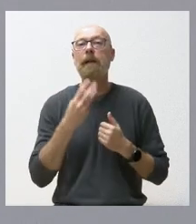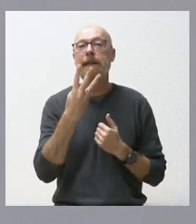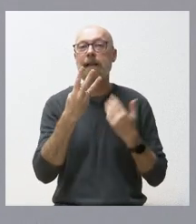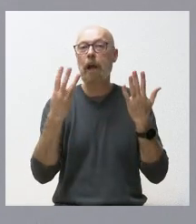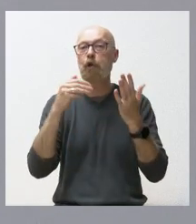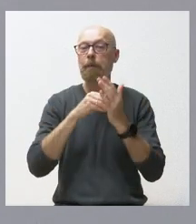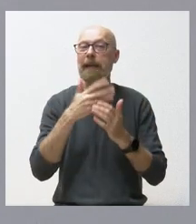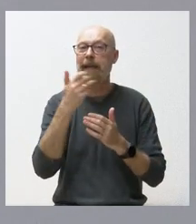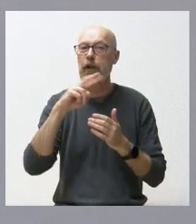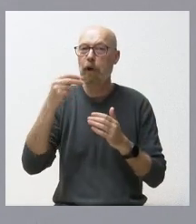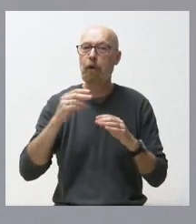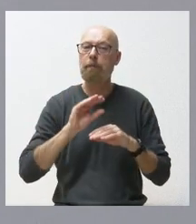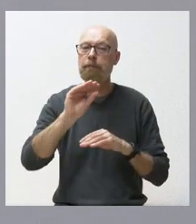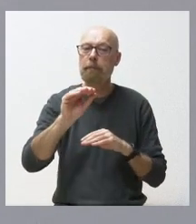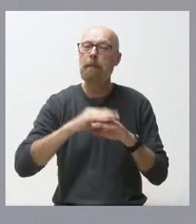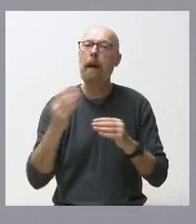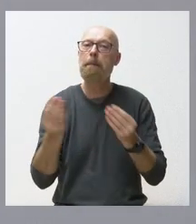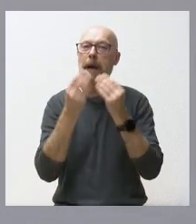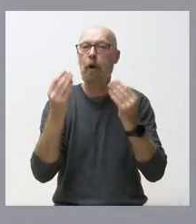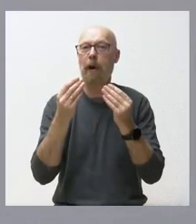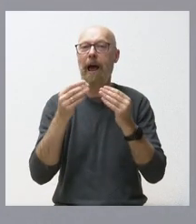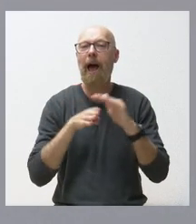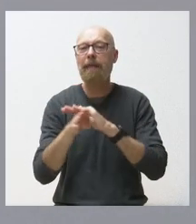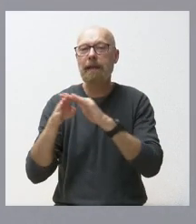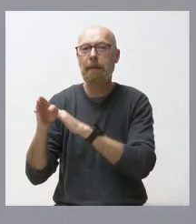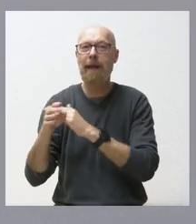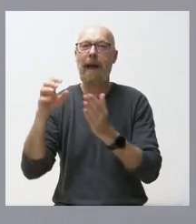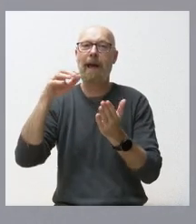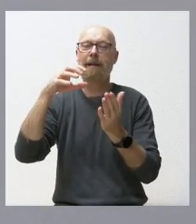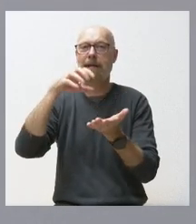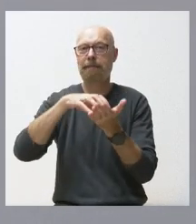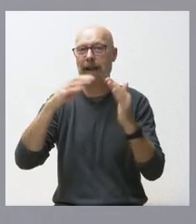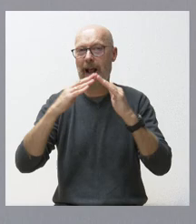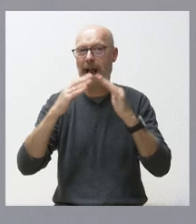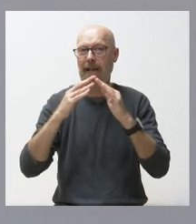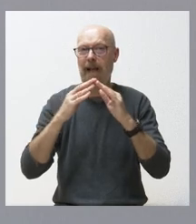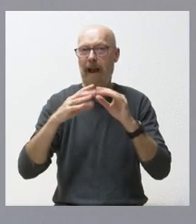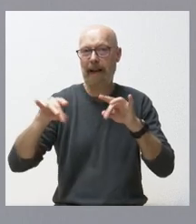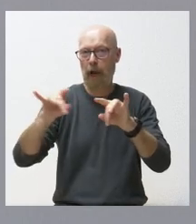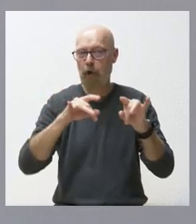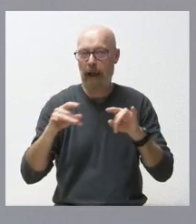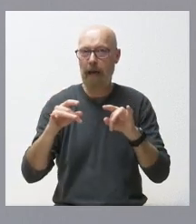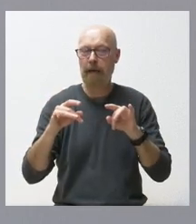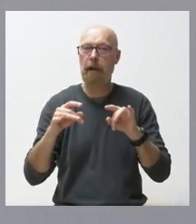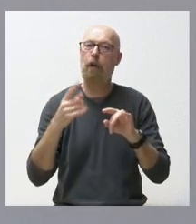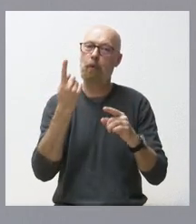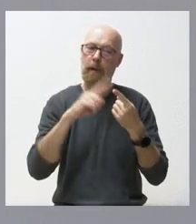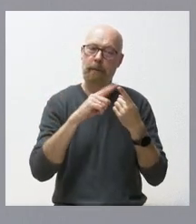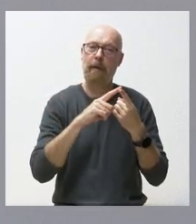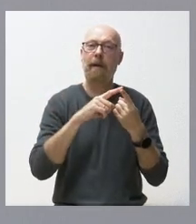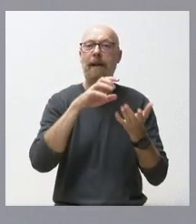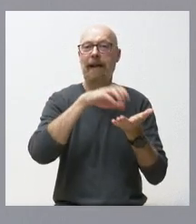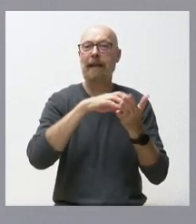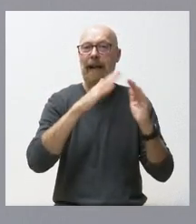mejorar las condiciones y accesibilidad de las casas regionales. Esto nos va a permitir actuar en dos casas regionales. Por un lado, en la Casa de Castilla y León, en Zaragoza,